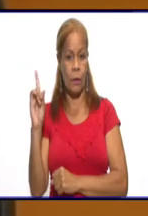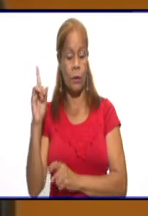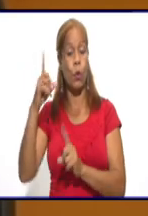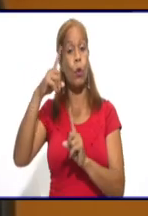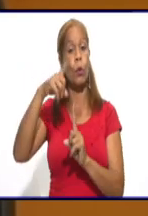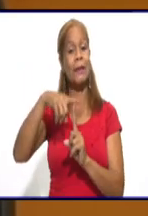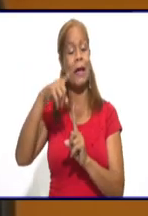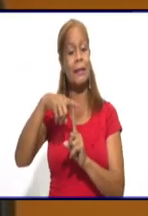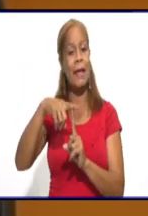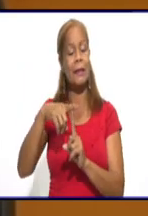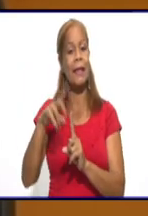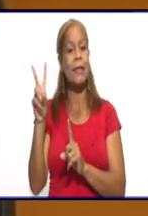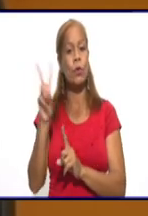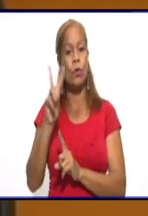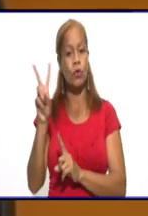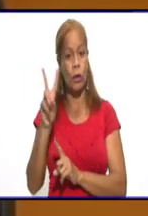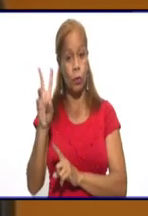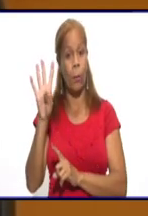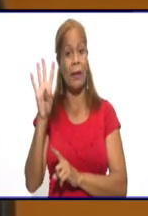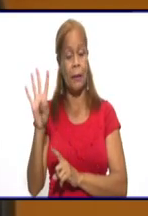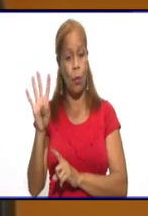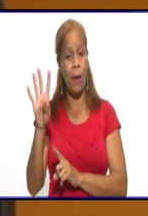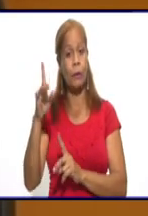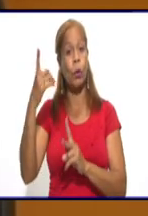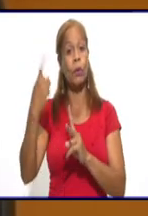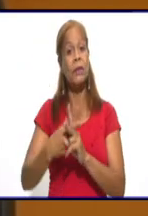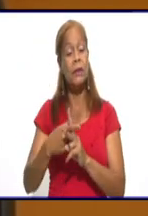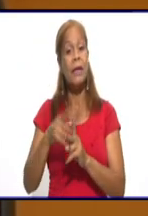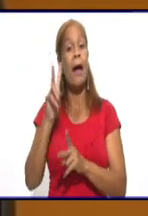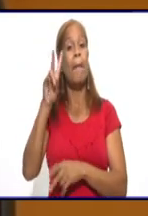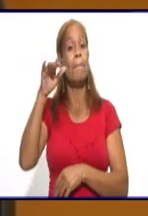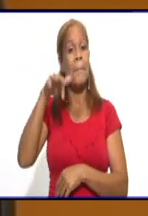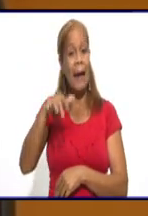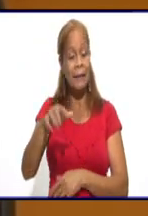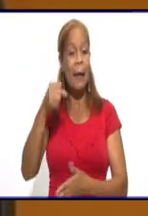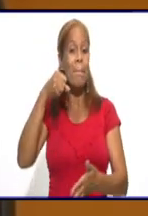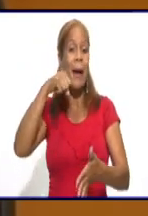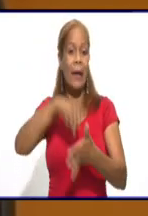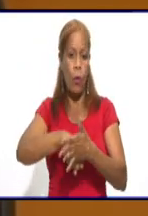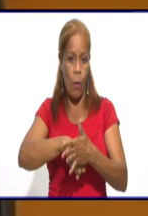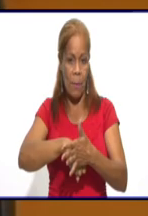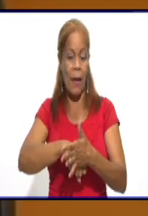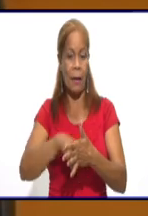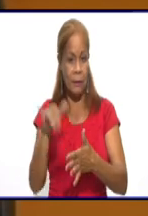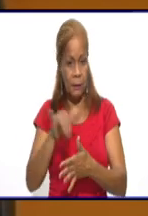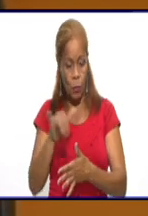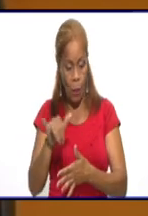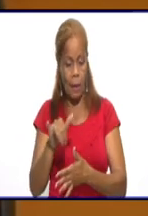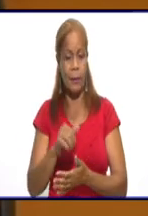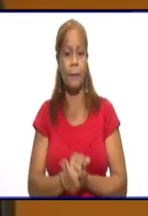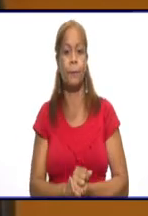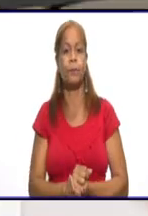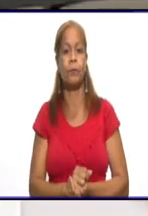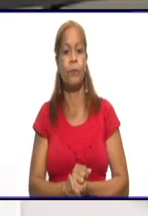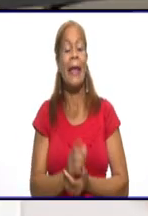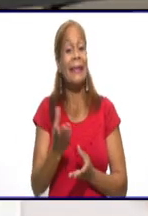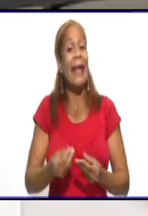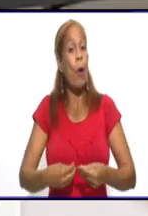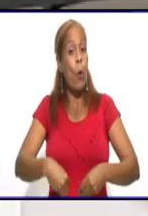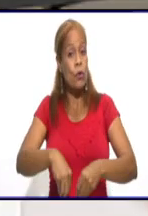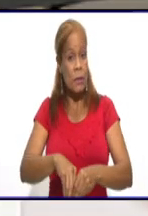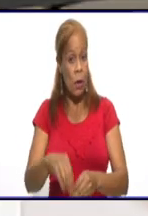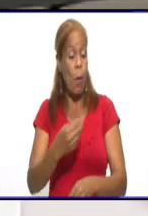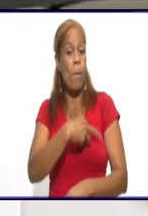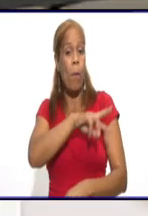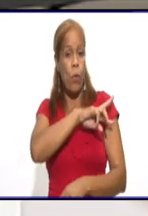224, y Valle Manopla, ya con 37, y tasa de 193. Doctora, Jesús Menéndez, 62